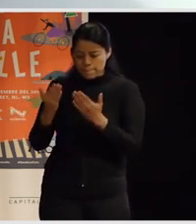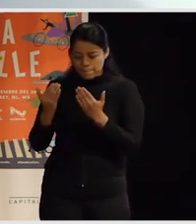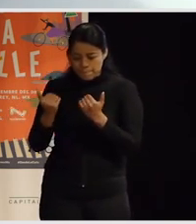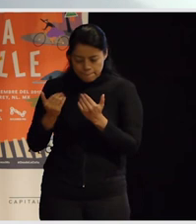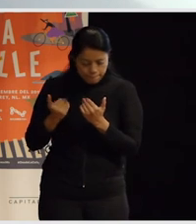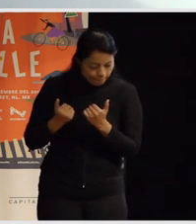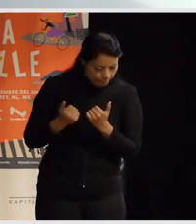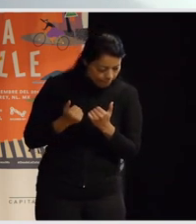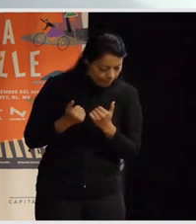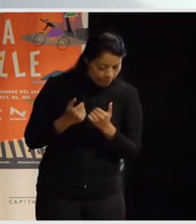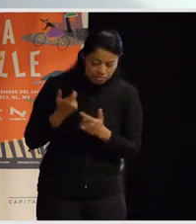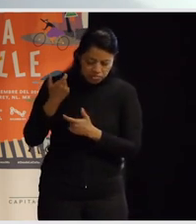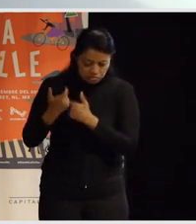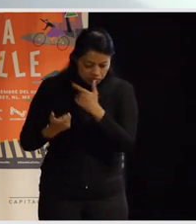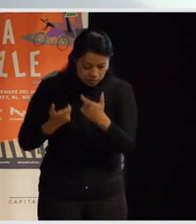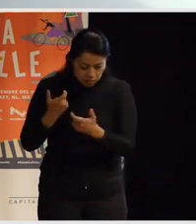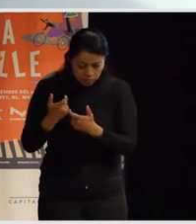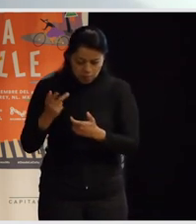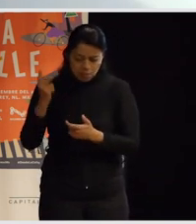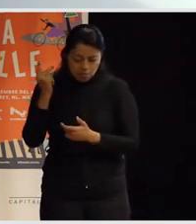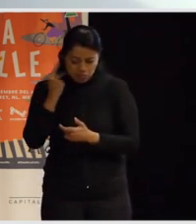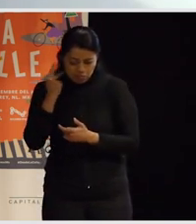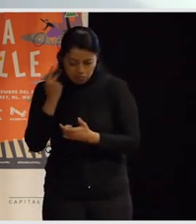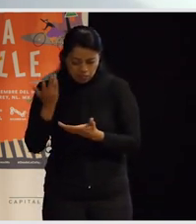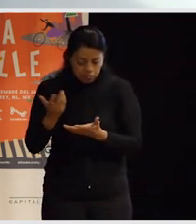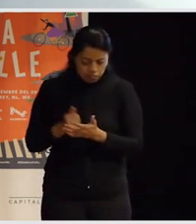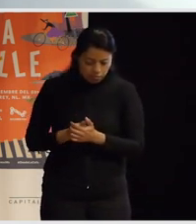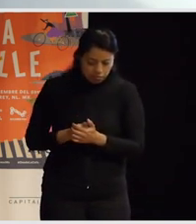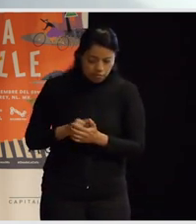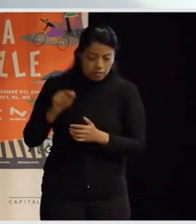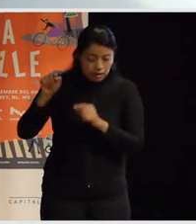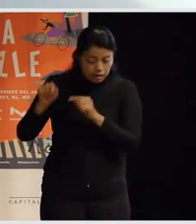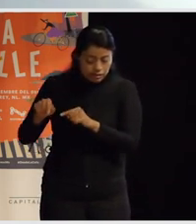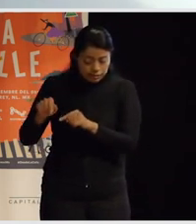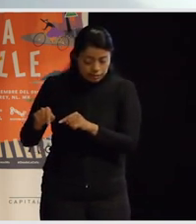tradición de dotaciones presupuestarias ni de apuesta política desde las instituciones o digamos que aquí